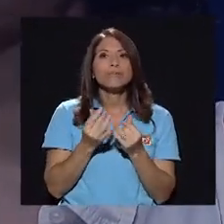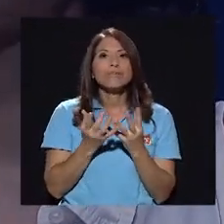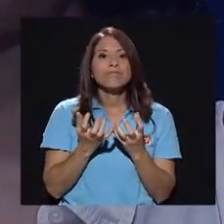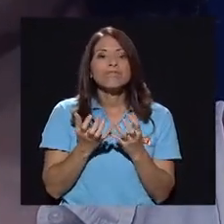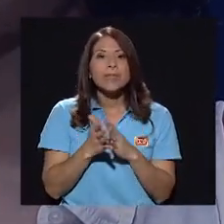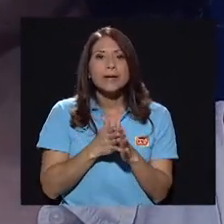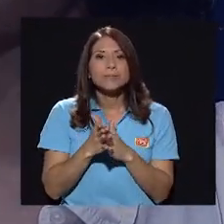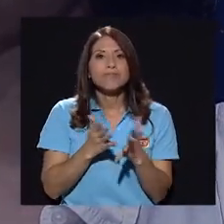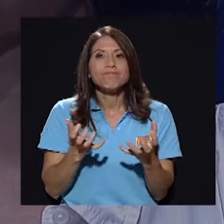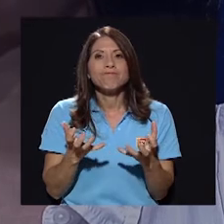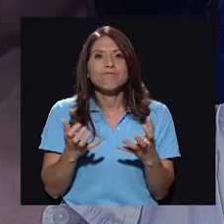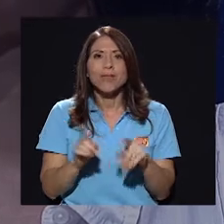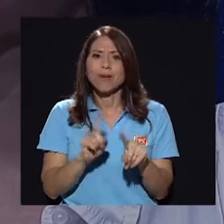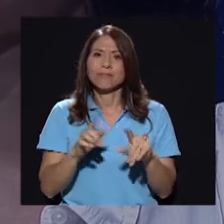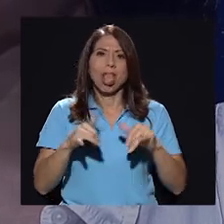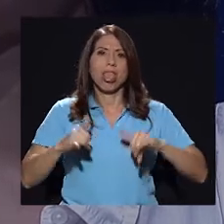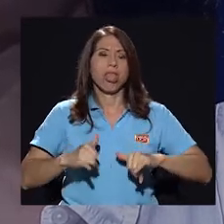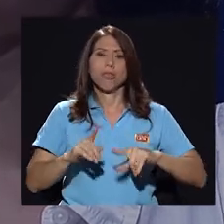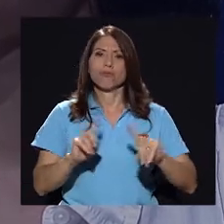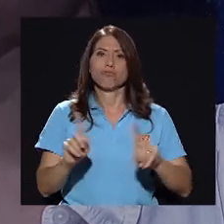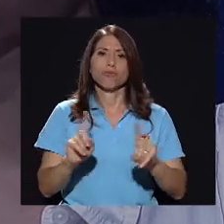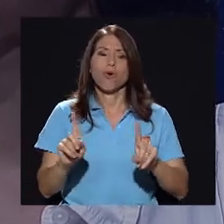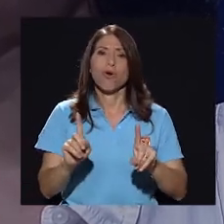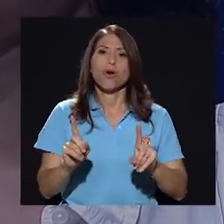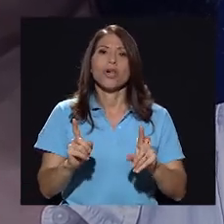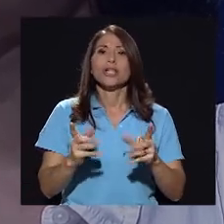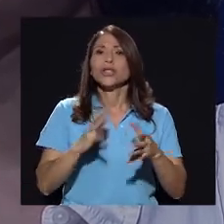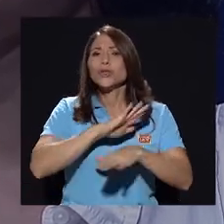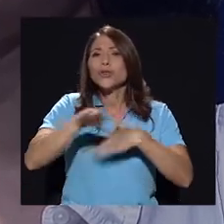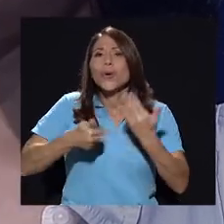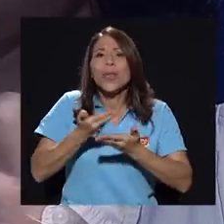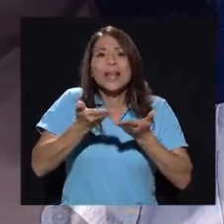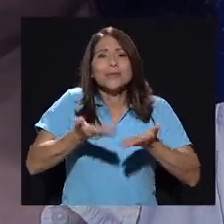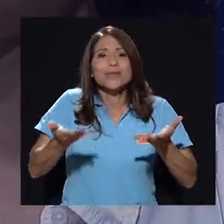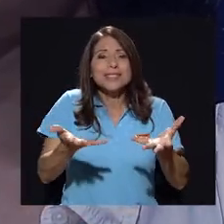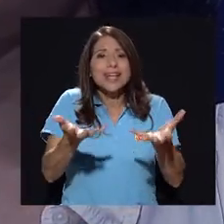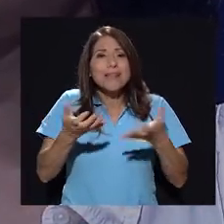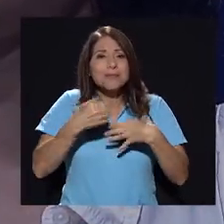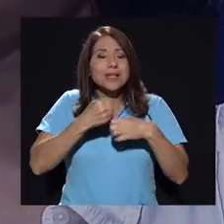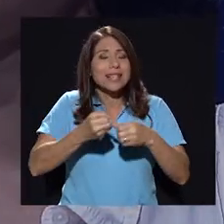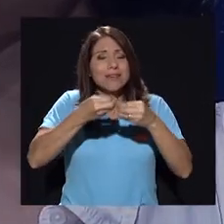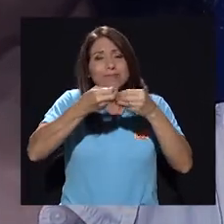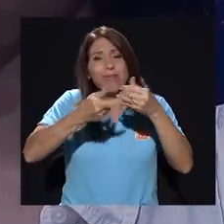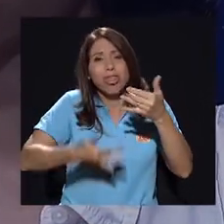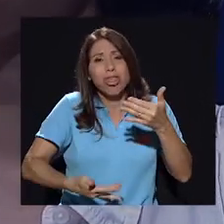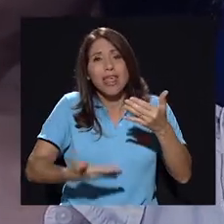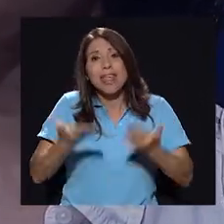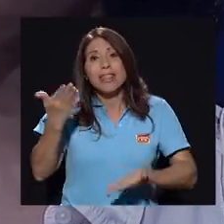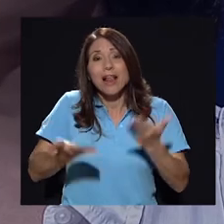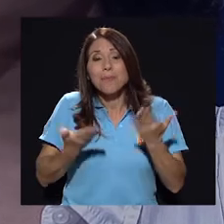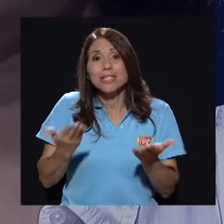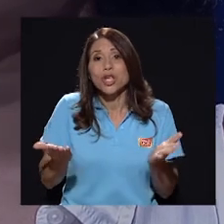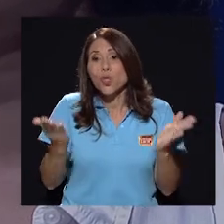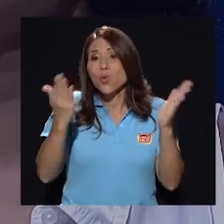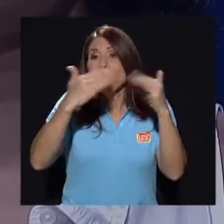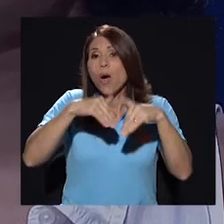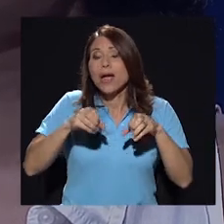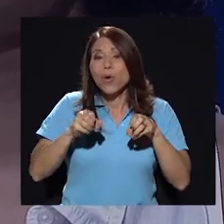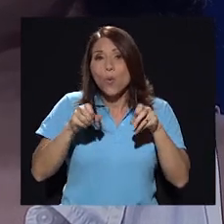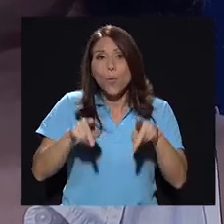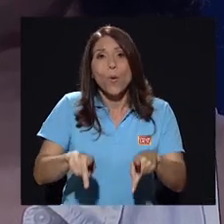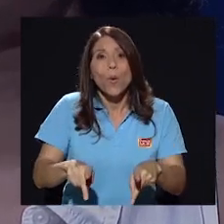Es eso, como que no queremos quedarnos con las ganas de todas las cosas que queremos hacer, ¿verdad? Entonces, de repente no tenés tanto las